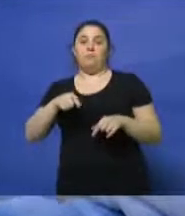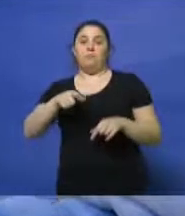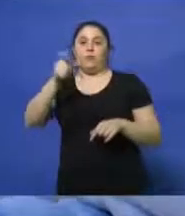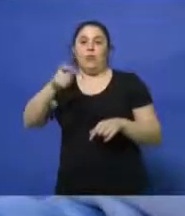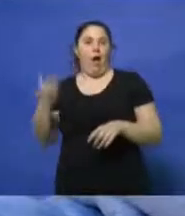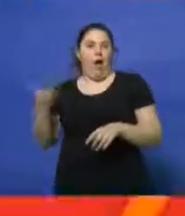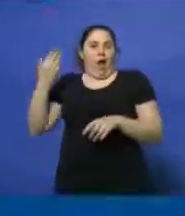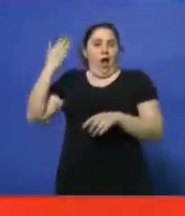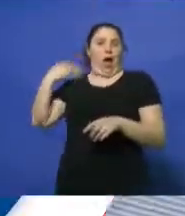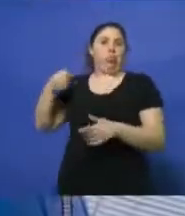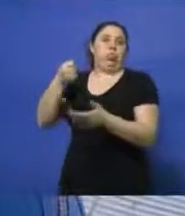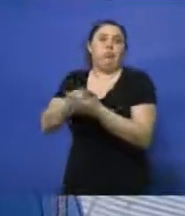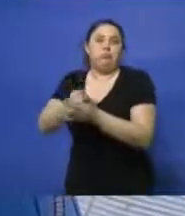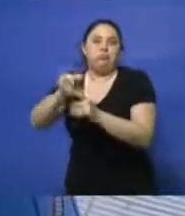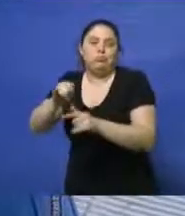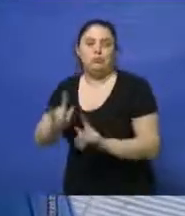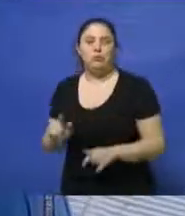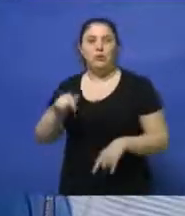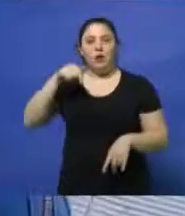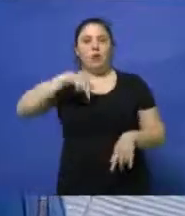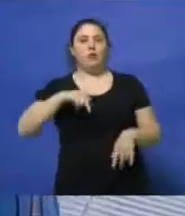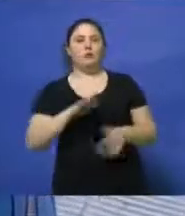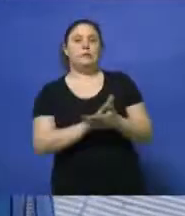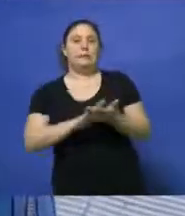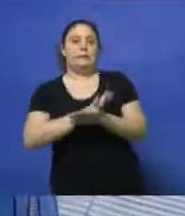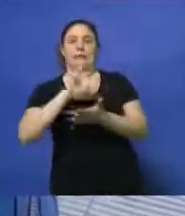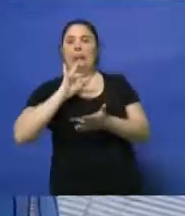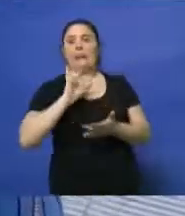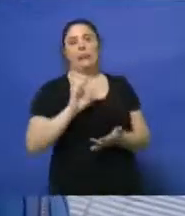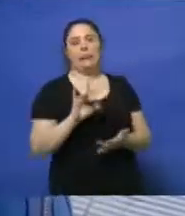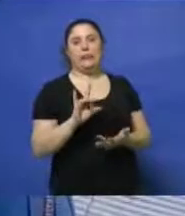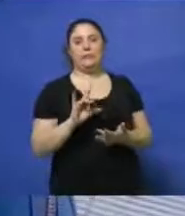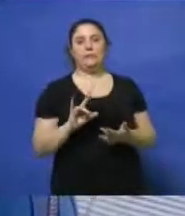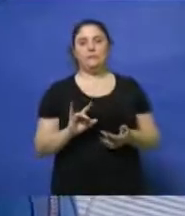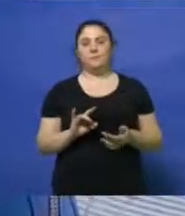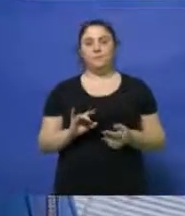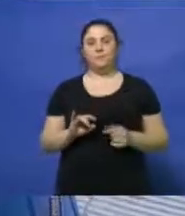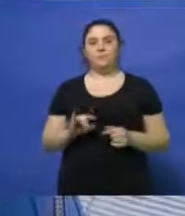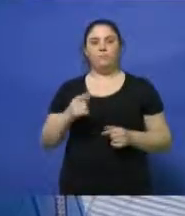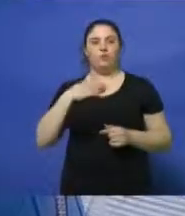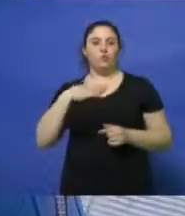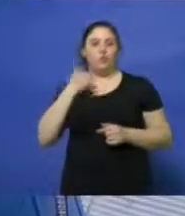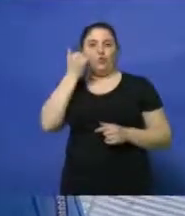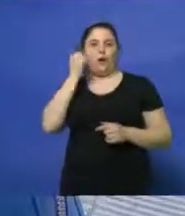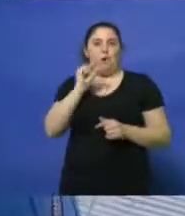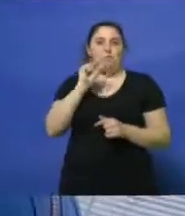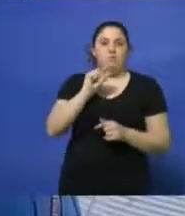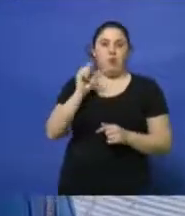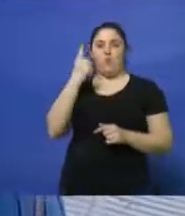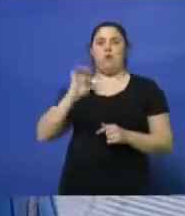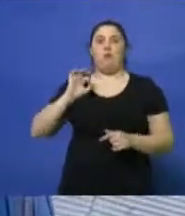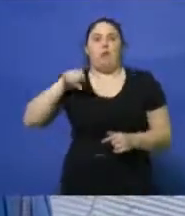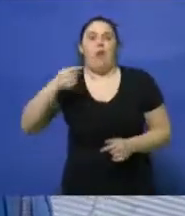atendía con anterioridad. No, está muy difícil. Y bueno, nosotros, yo ya estoy para jubilarme, me falta un año.